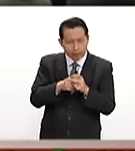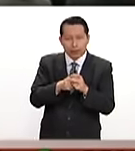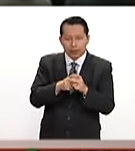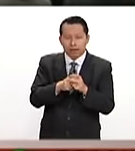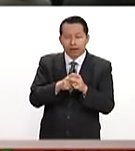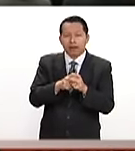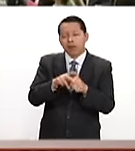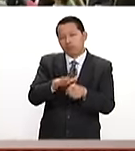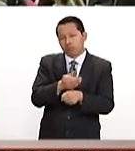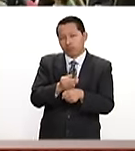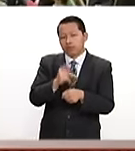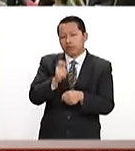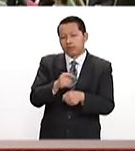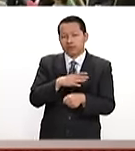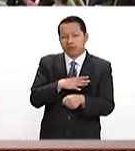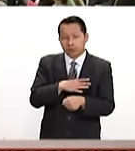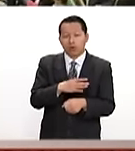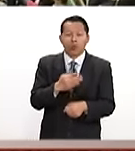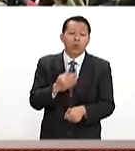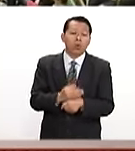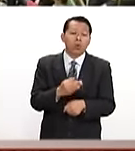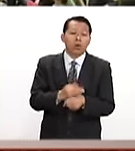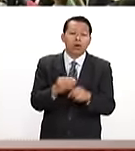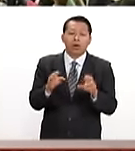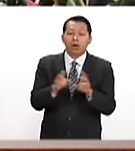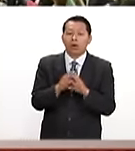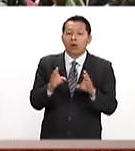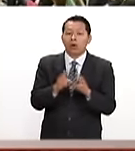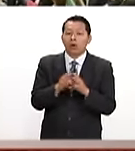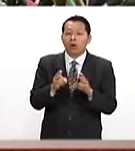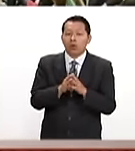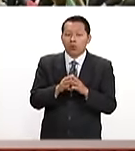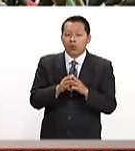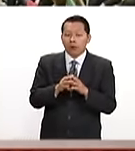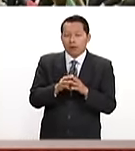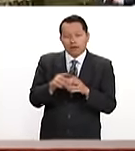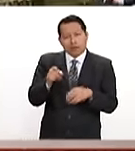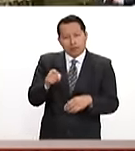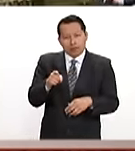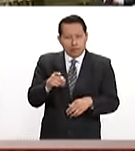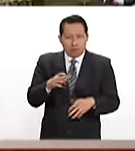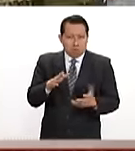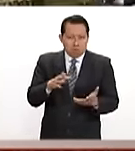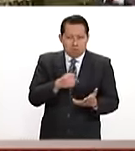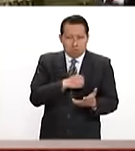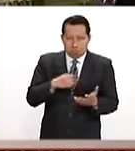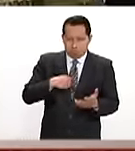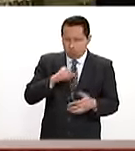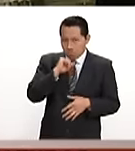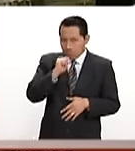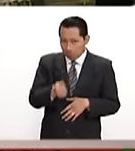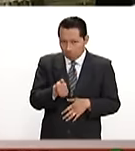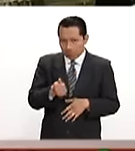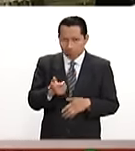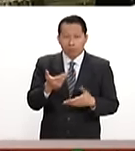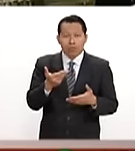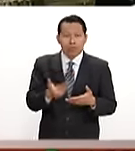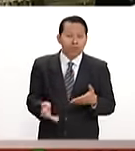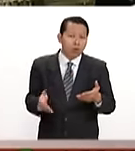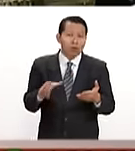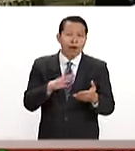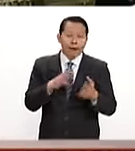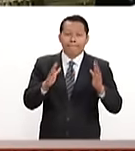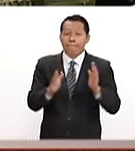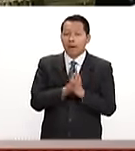Es decir, ahora ella está asumiendo una postura por la cual ella no se comprometió y que ahora la participación